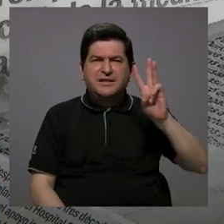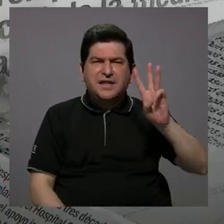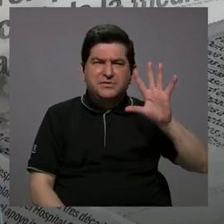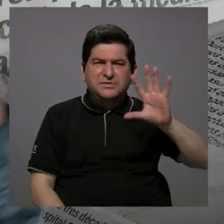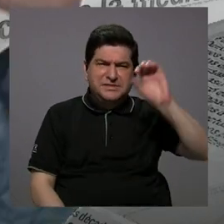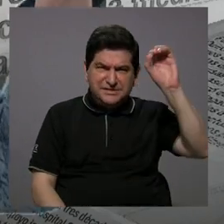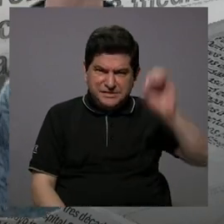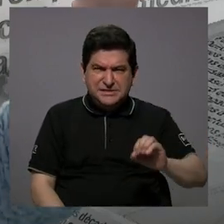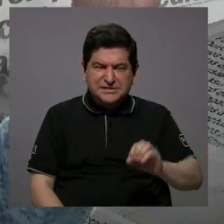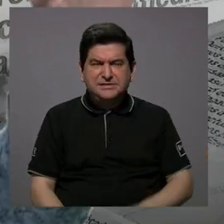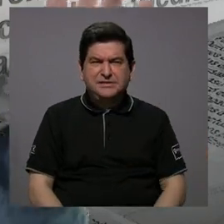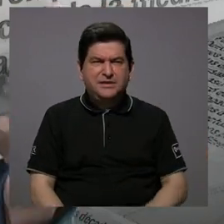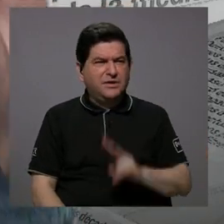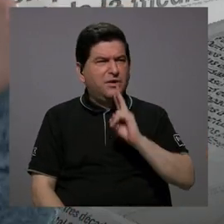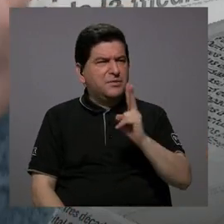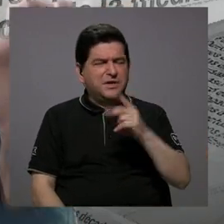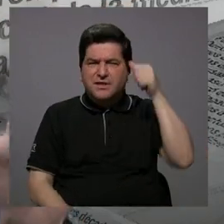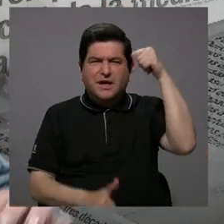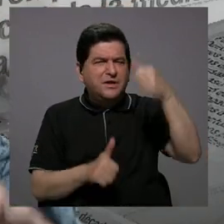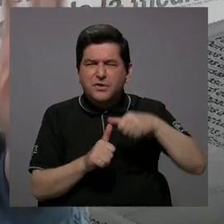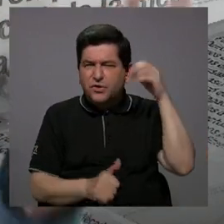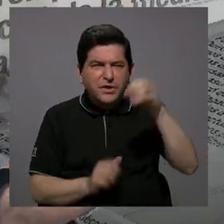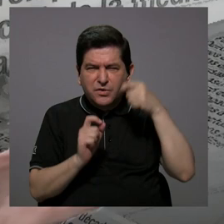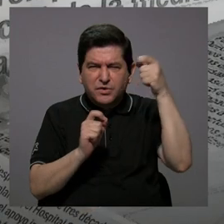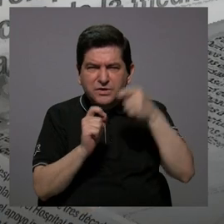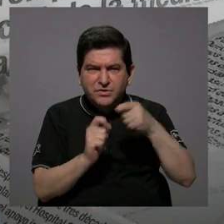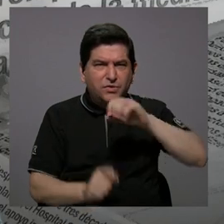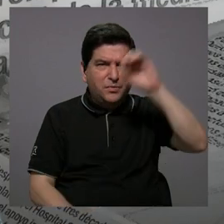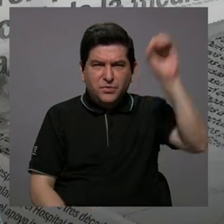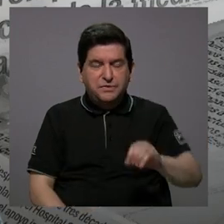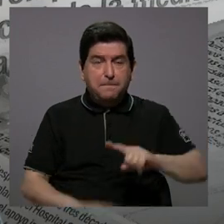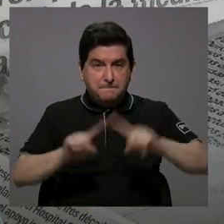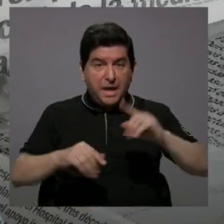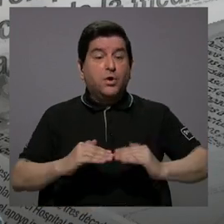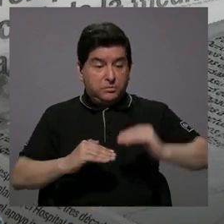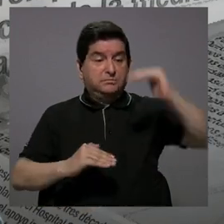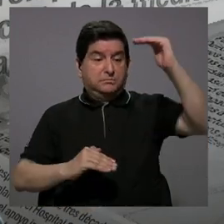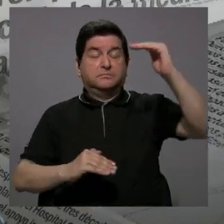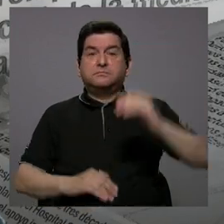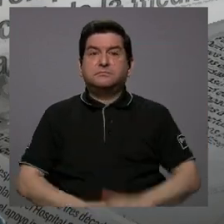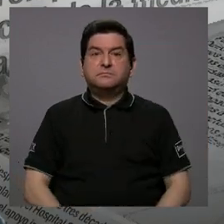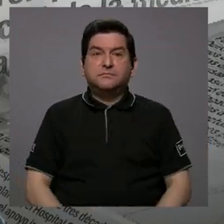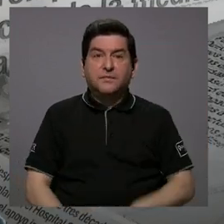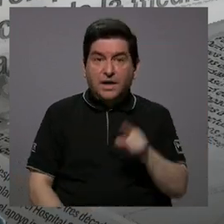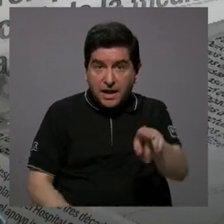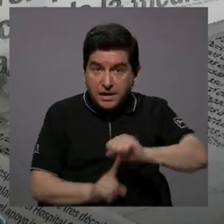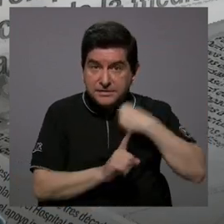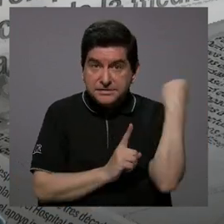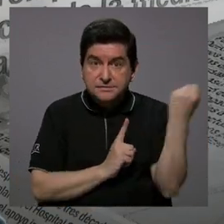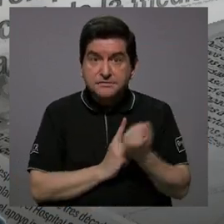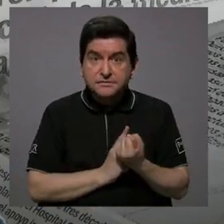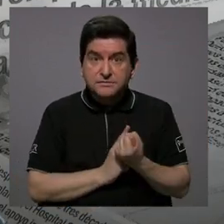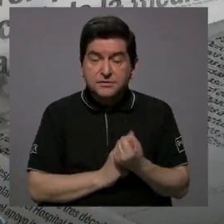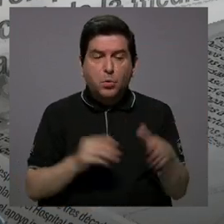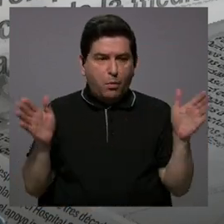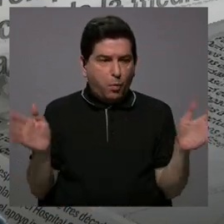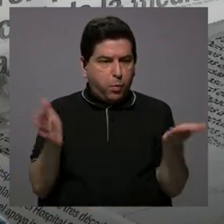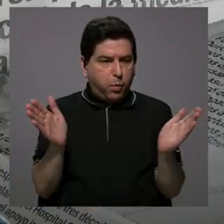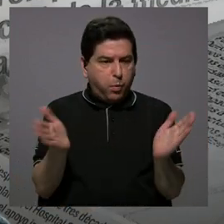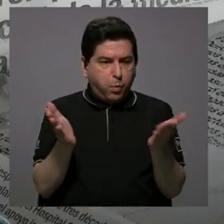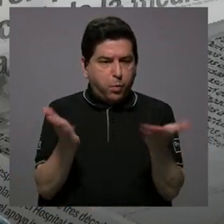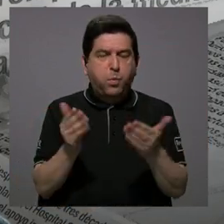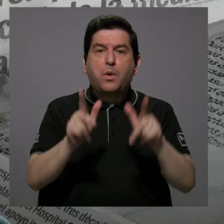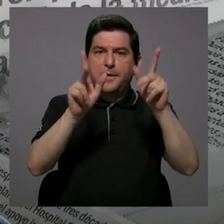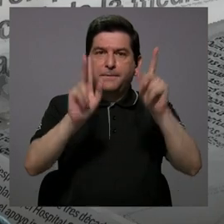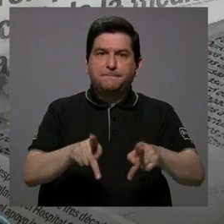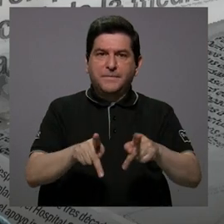ciento. En realidad no me acuerdo el porcentaje, pero un porcentaje alto y eso pues motiva a